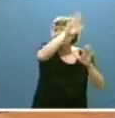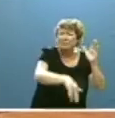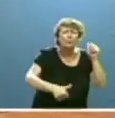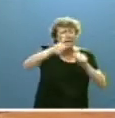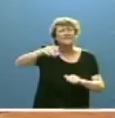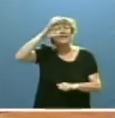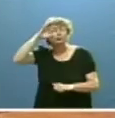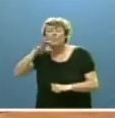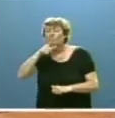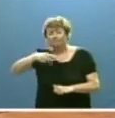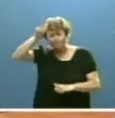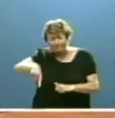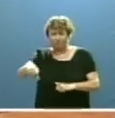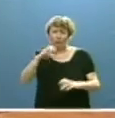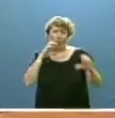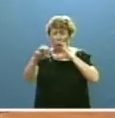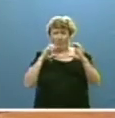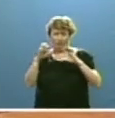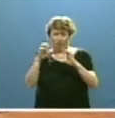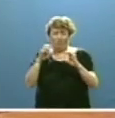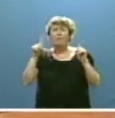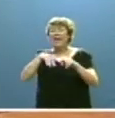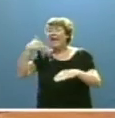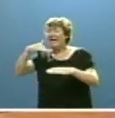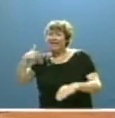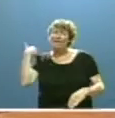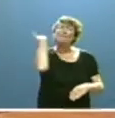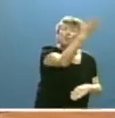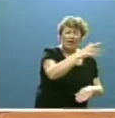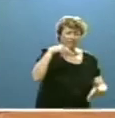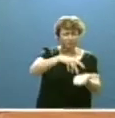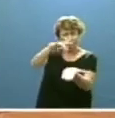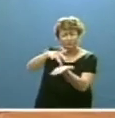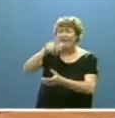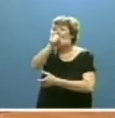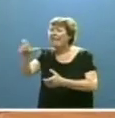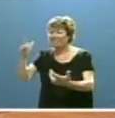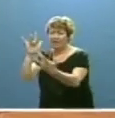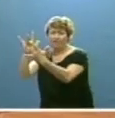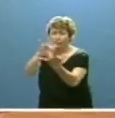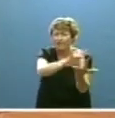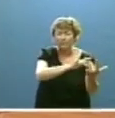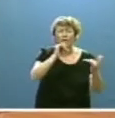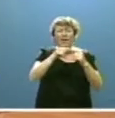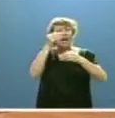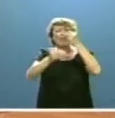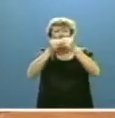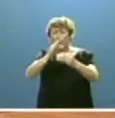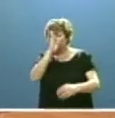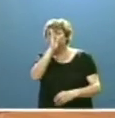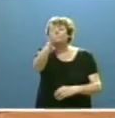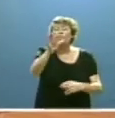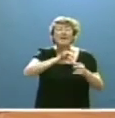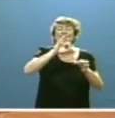comunicación verdadera, pisando la calle y cerca de la gente y situando como norte el